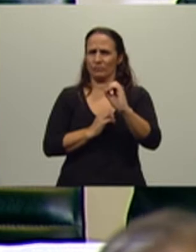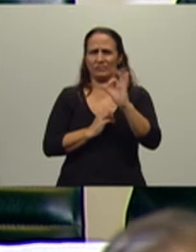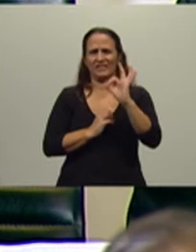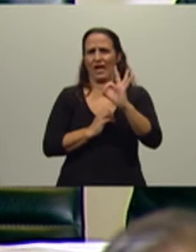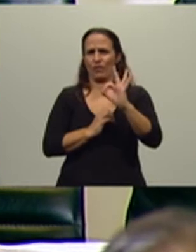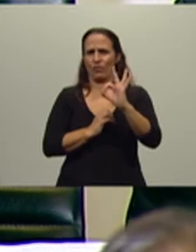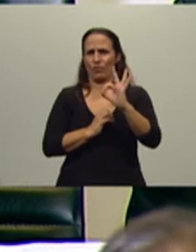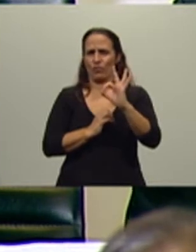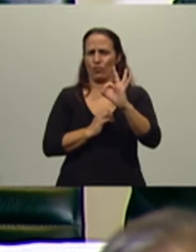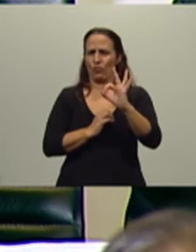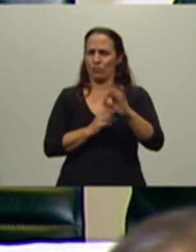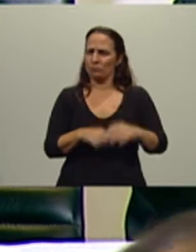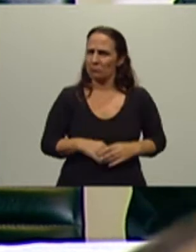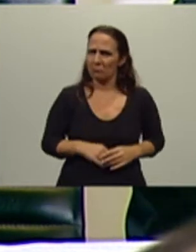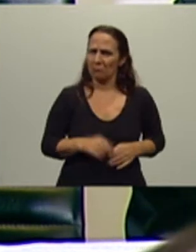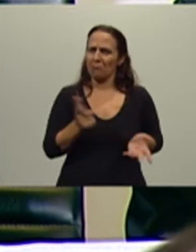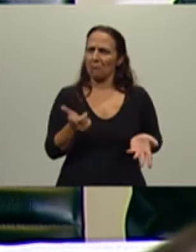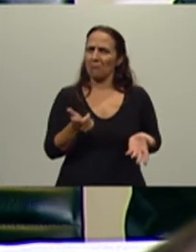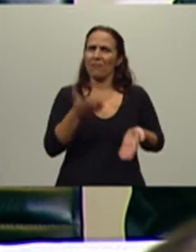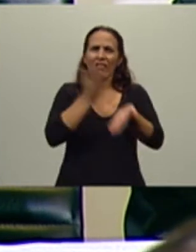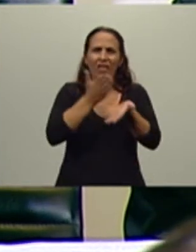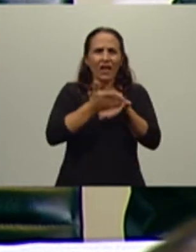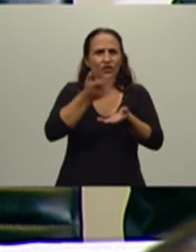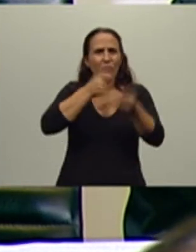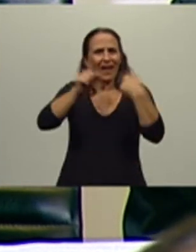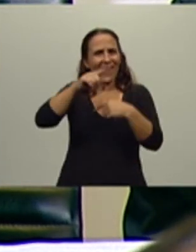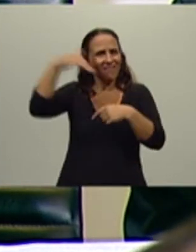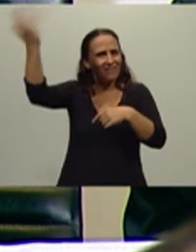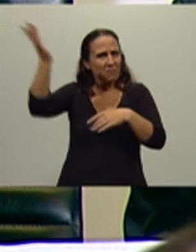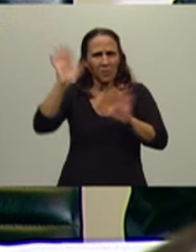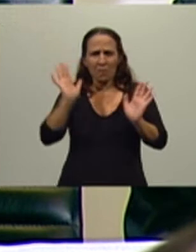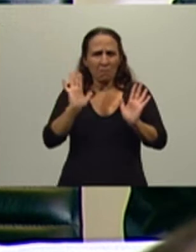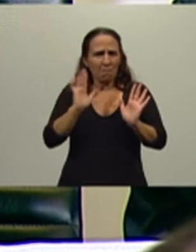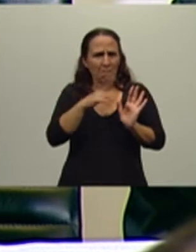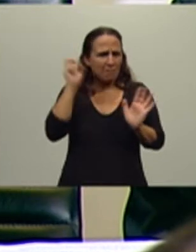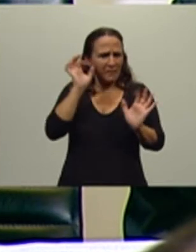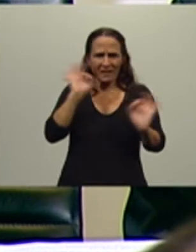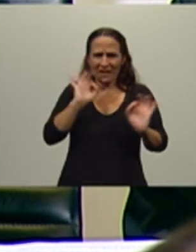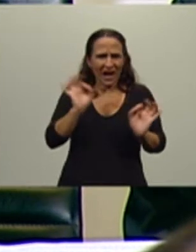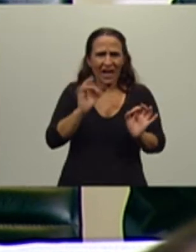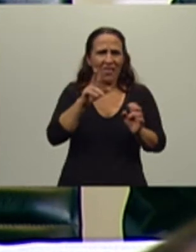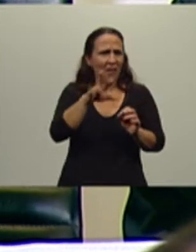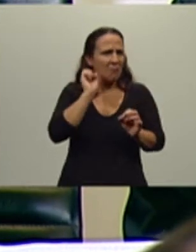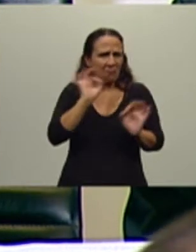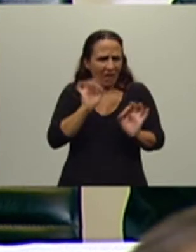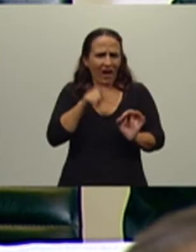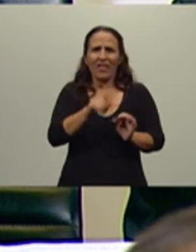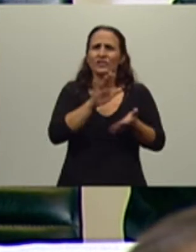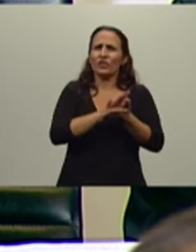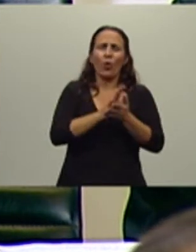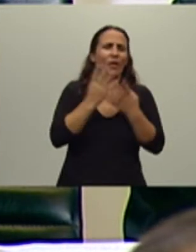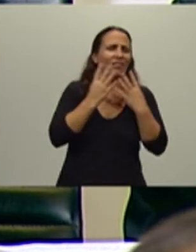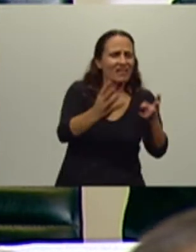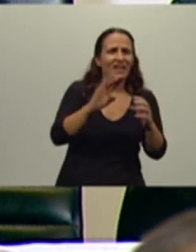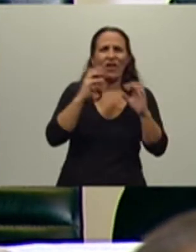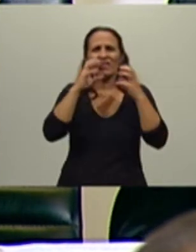no se cobran derechos de exportación casi no sobre el trigo, no sobre el maíz y prácticamente muy